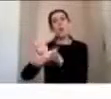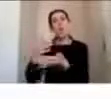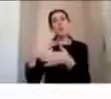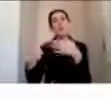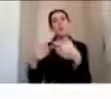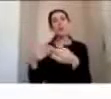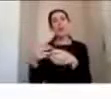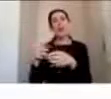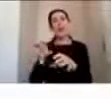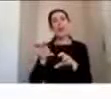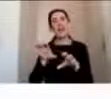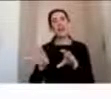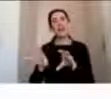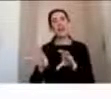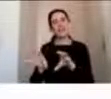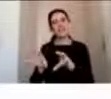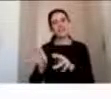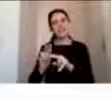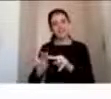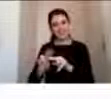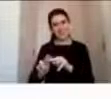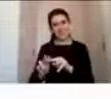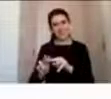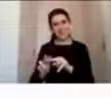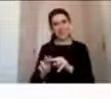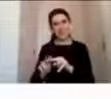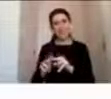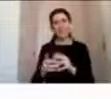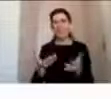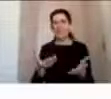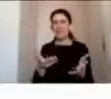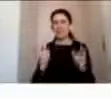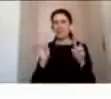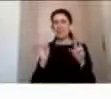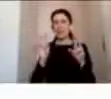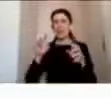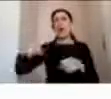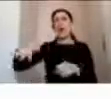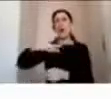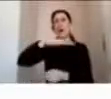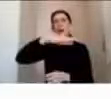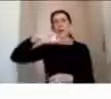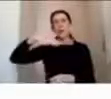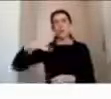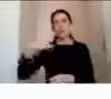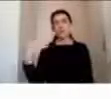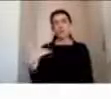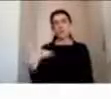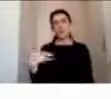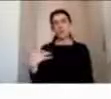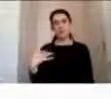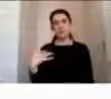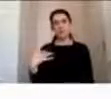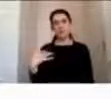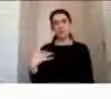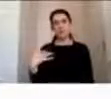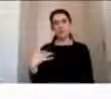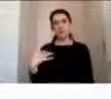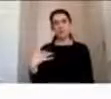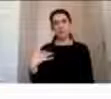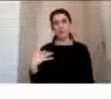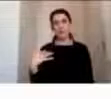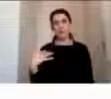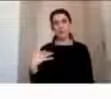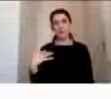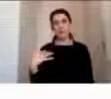percepción del riesgo. Hay algunos factores estructurales importantes a la hora de mediar las zonas seguras